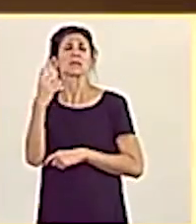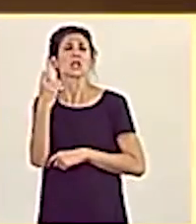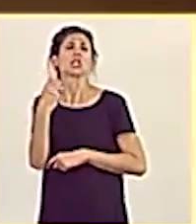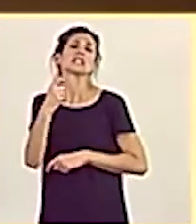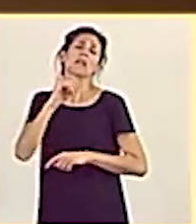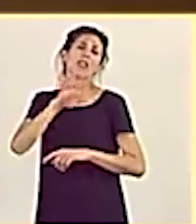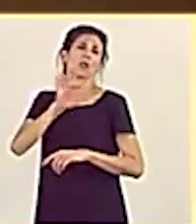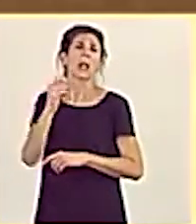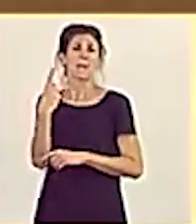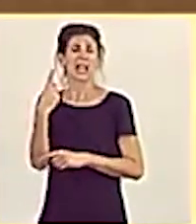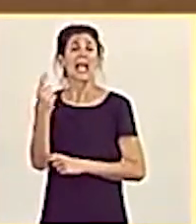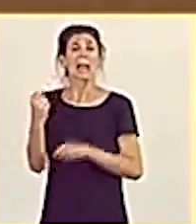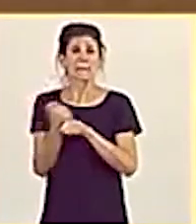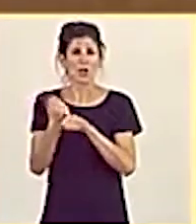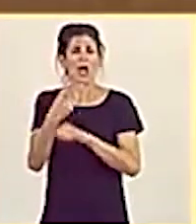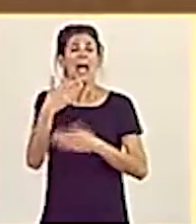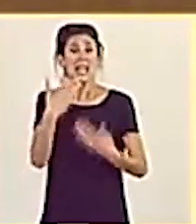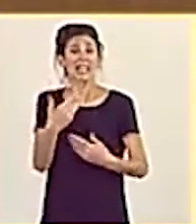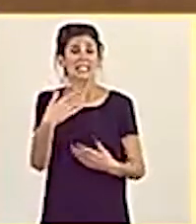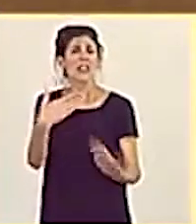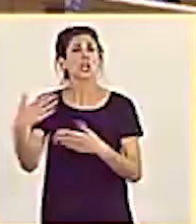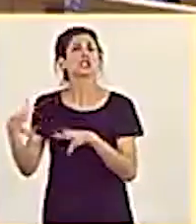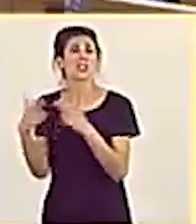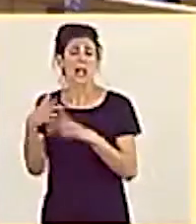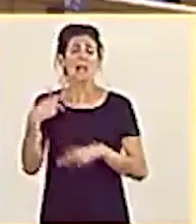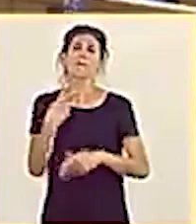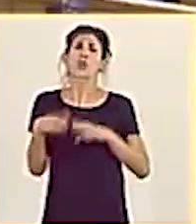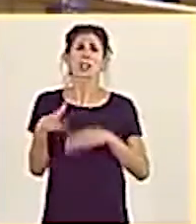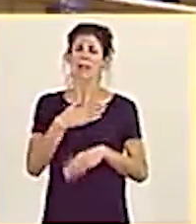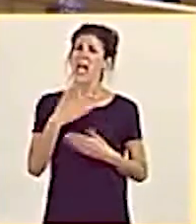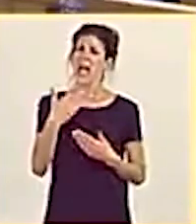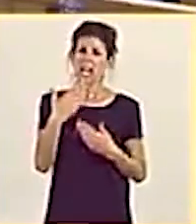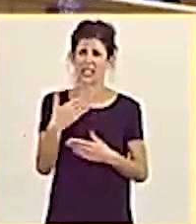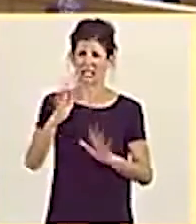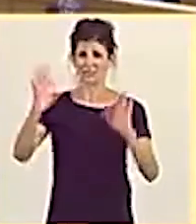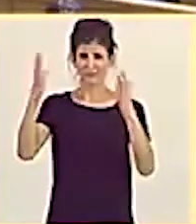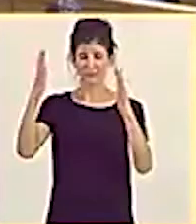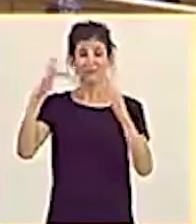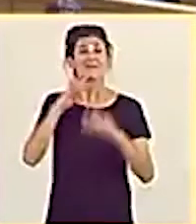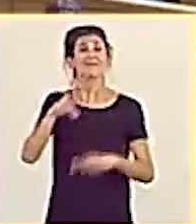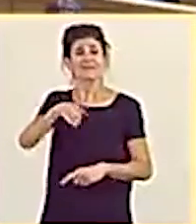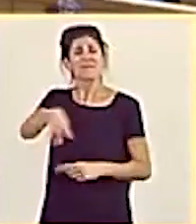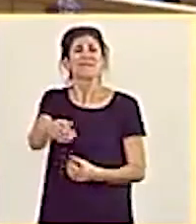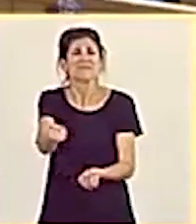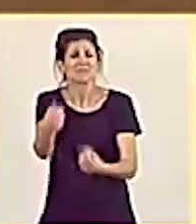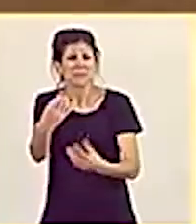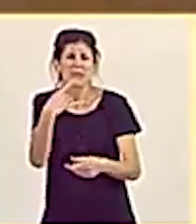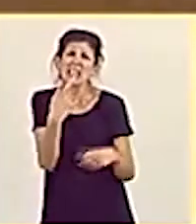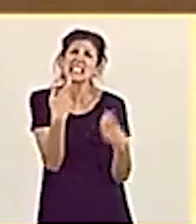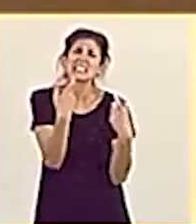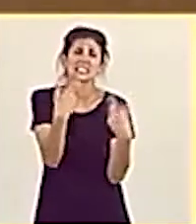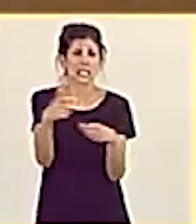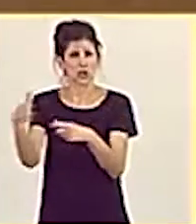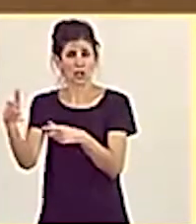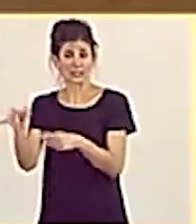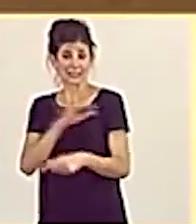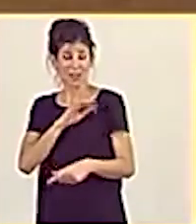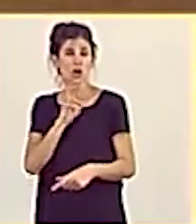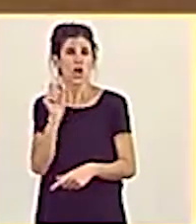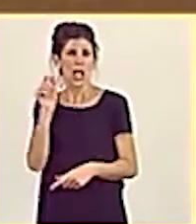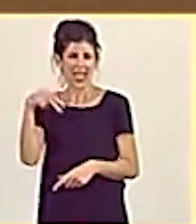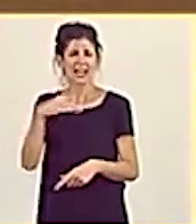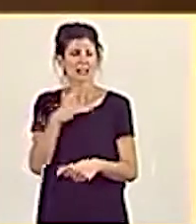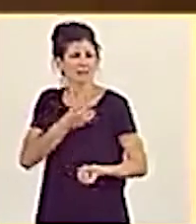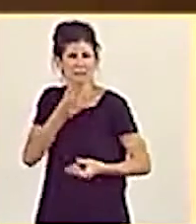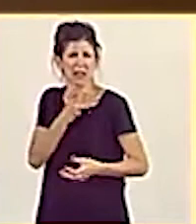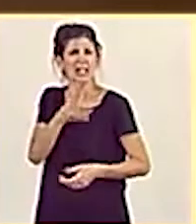Gracias al diálogo social y a nuestras políticas. Y nos habla usted de sectores. Señora Roldán, le voy a hablar de